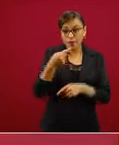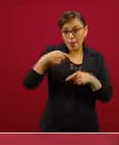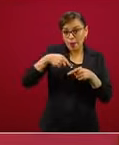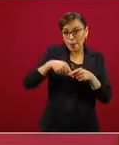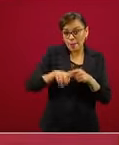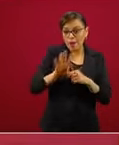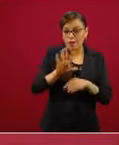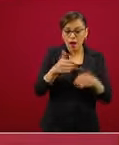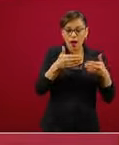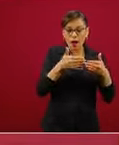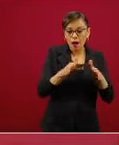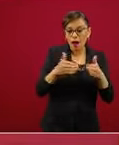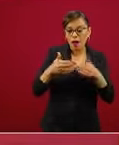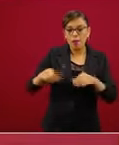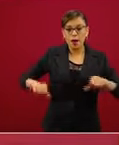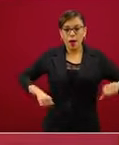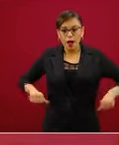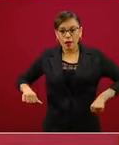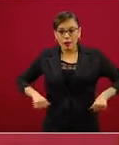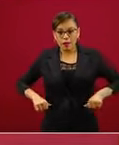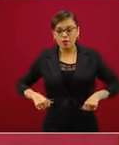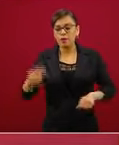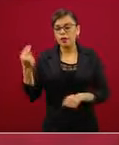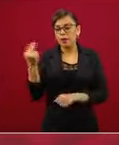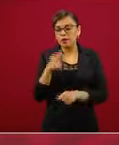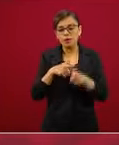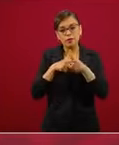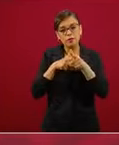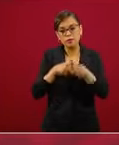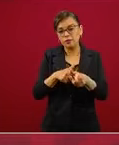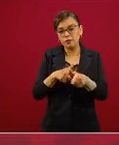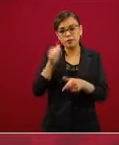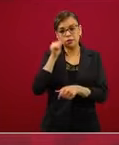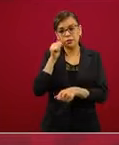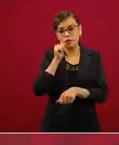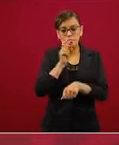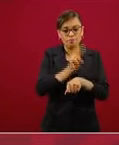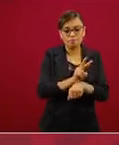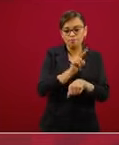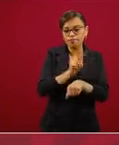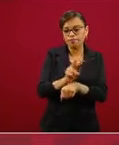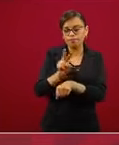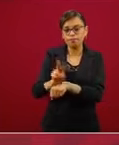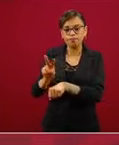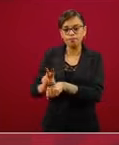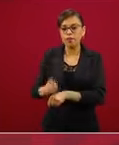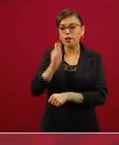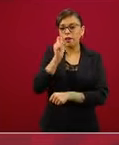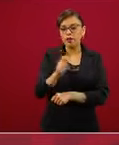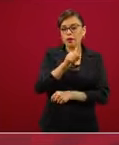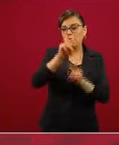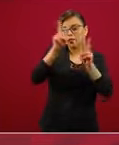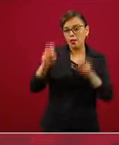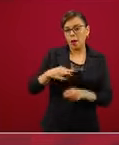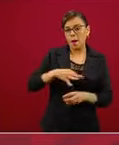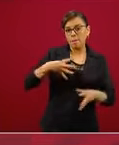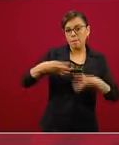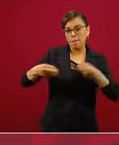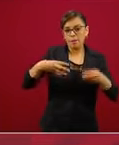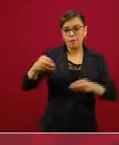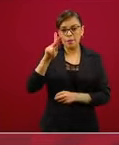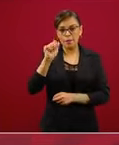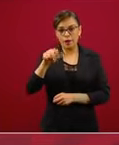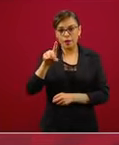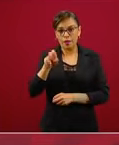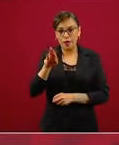normalidad se haga monitoreando, permanentemente cómo va la evolución de la pandemia. No podemos dejar de tener un seguimiento de cómo va la pandemia,